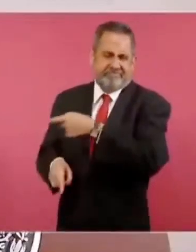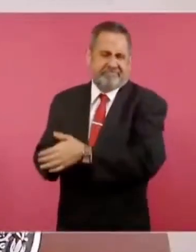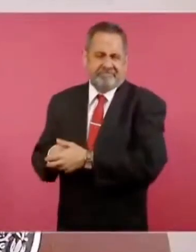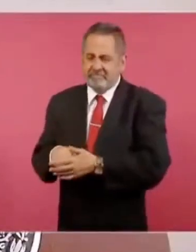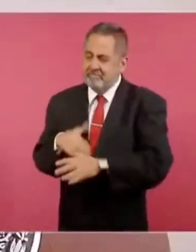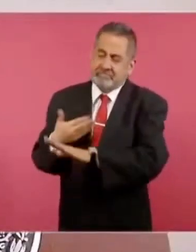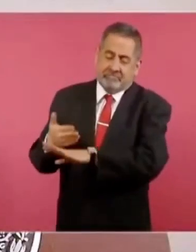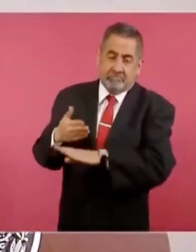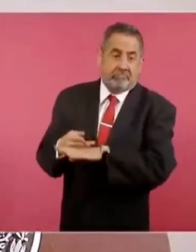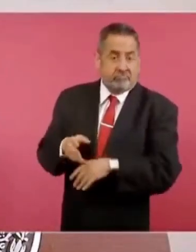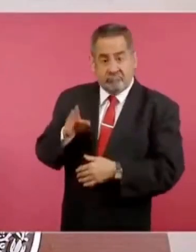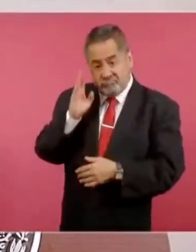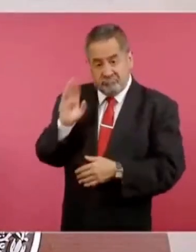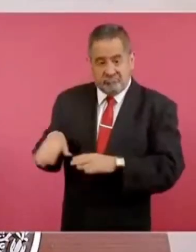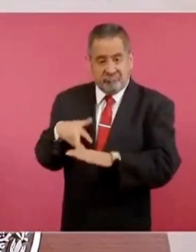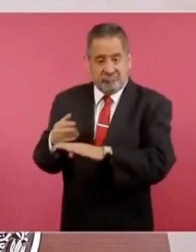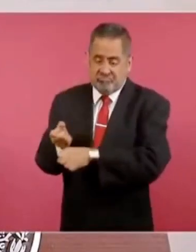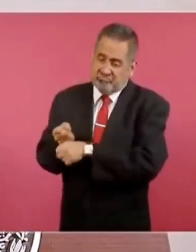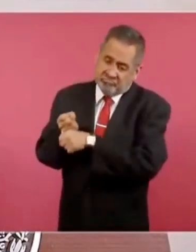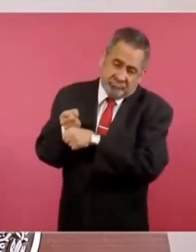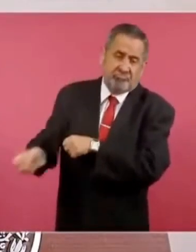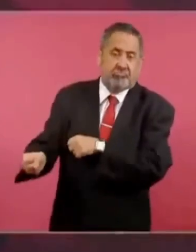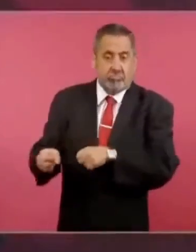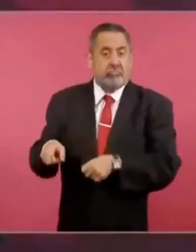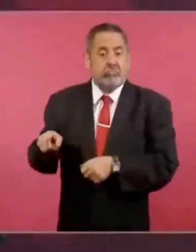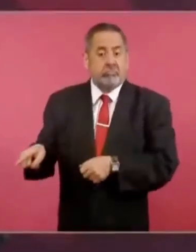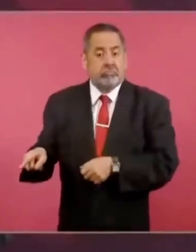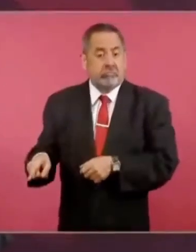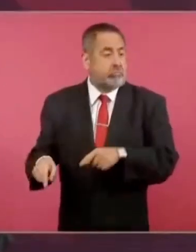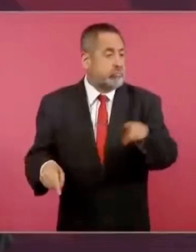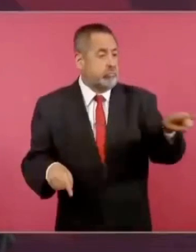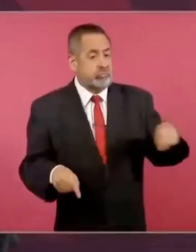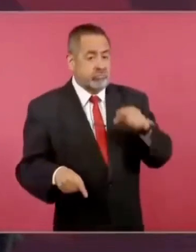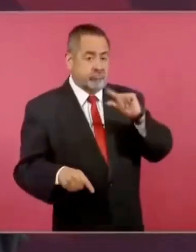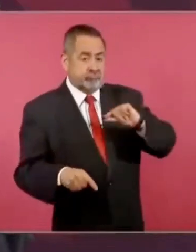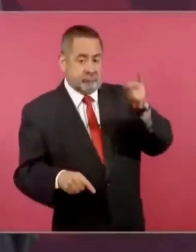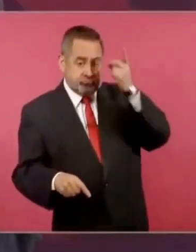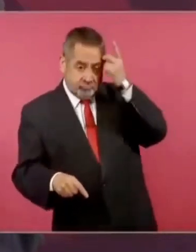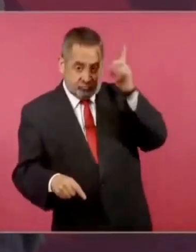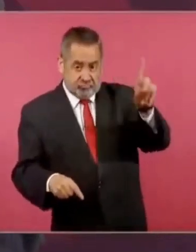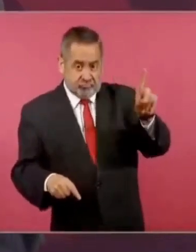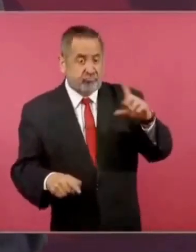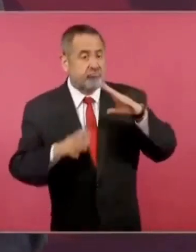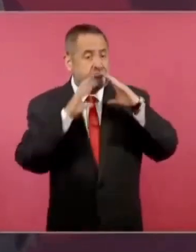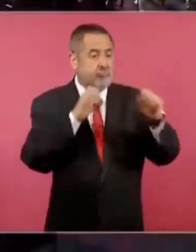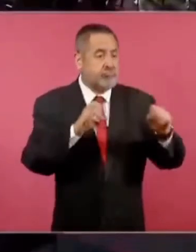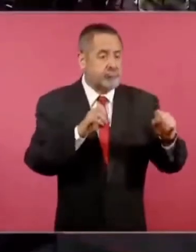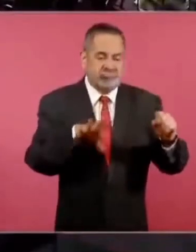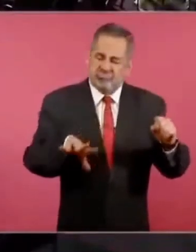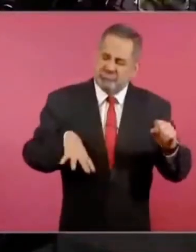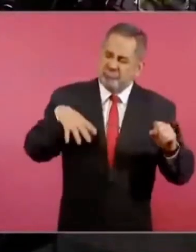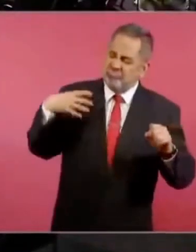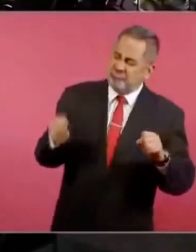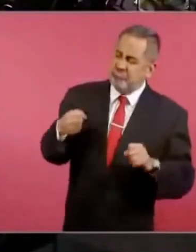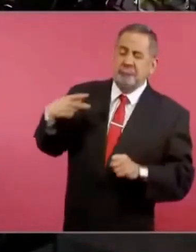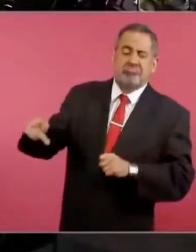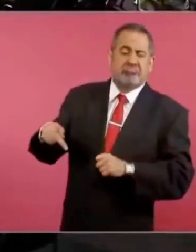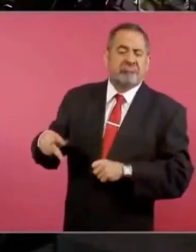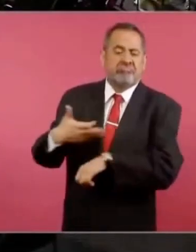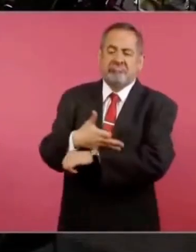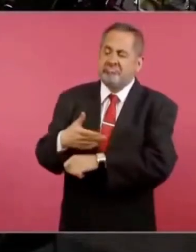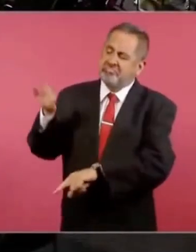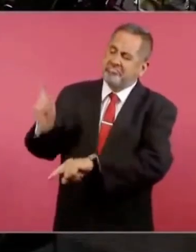directa, un agravio, un abuso de un hacendado a